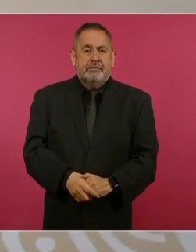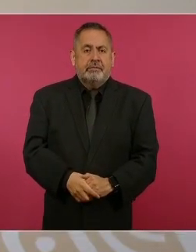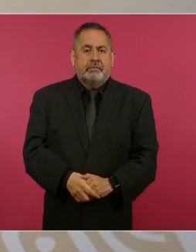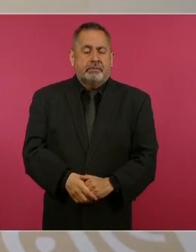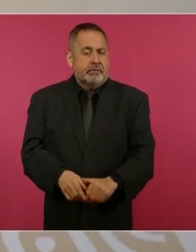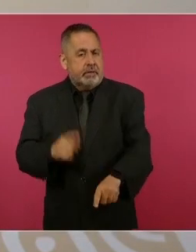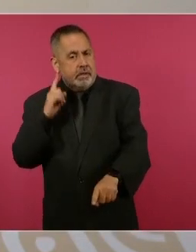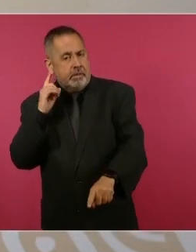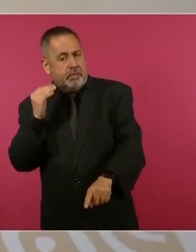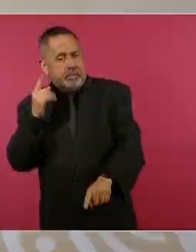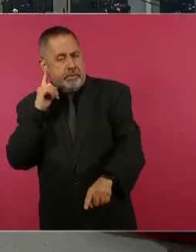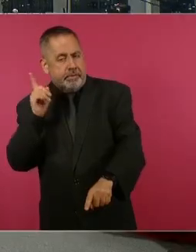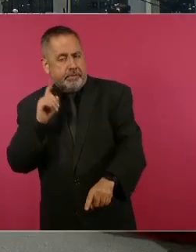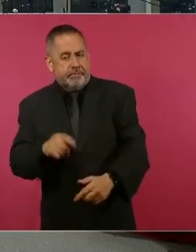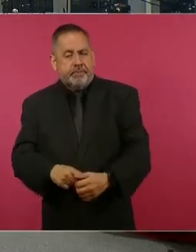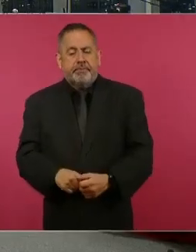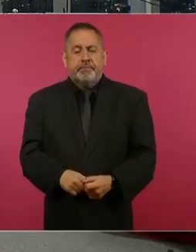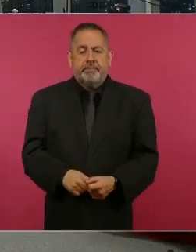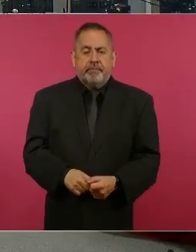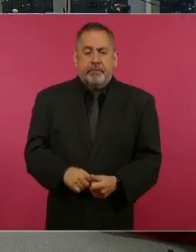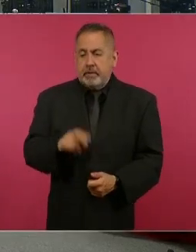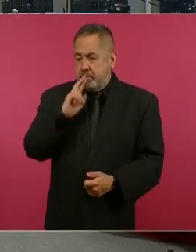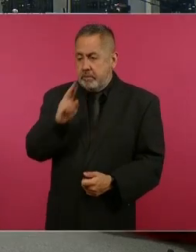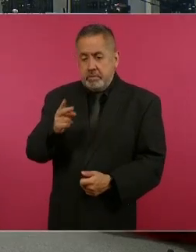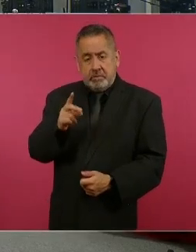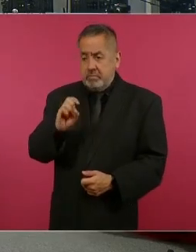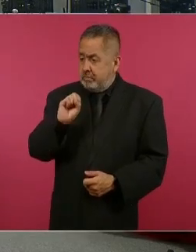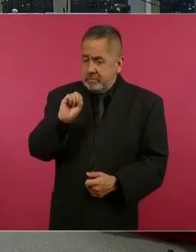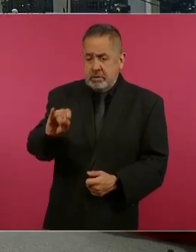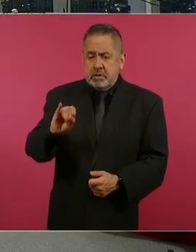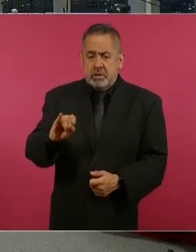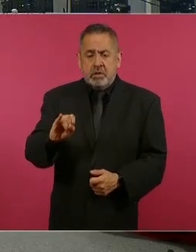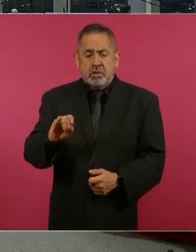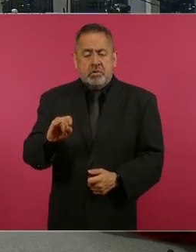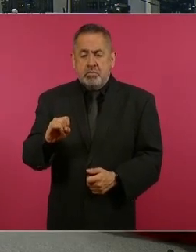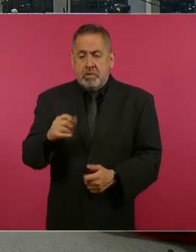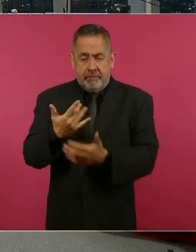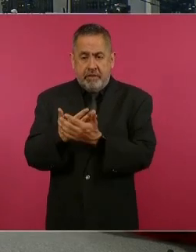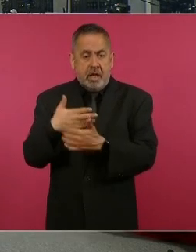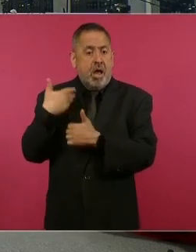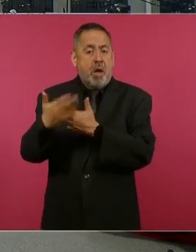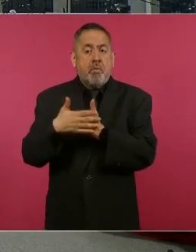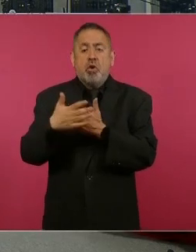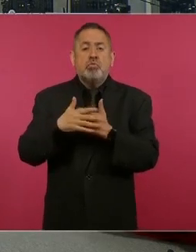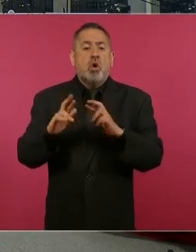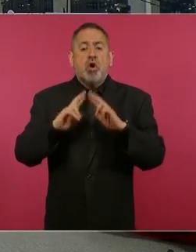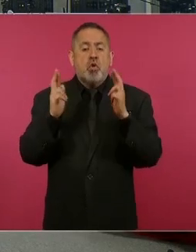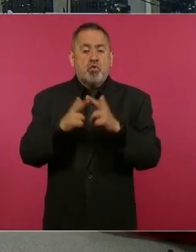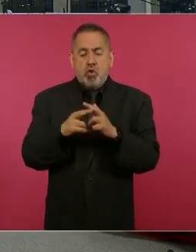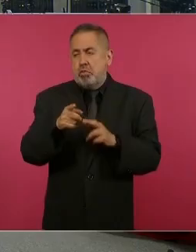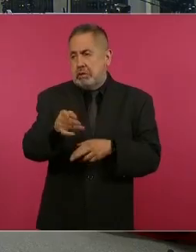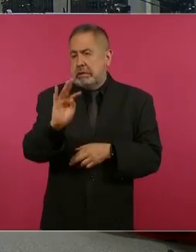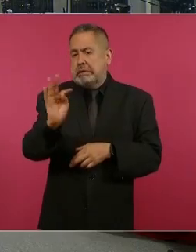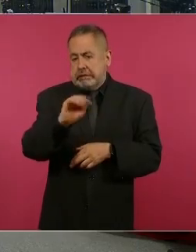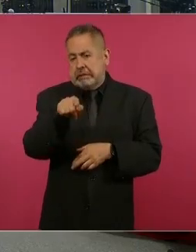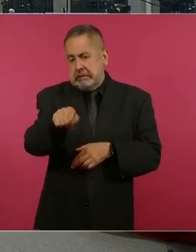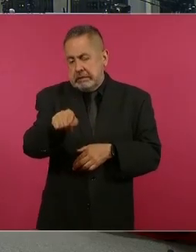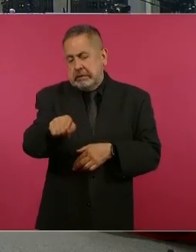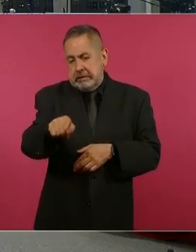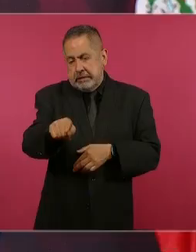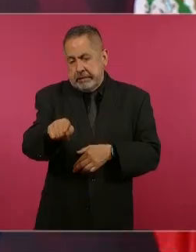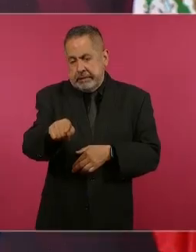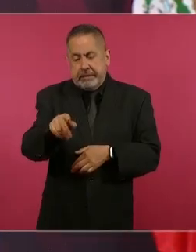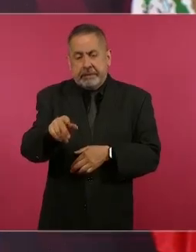futuro pudiera tener la ruta hacia ese país? Sí, tenemos pendiente una reunión. Es muy probable que nos